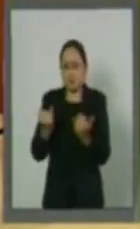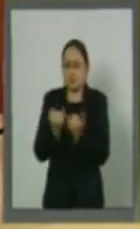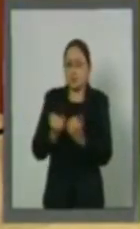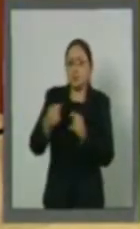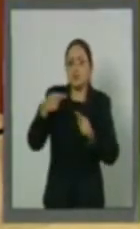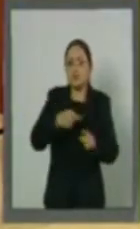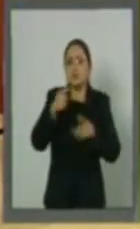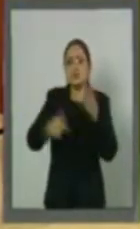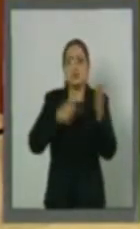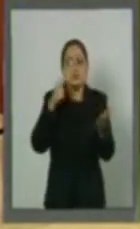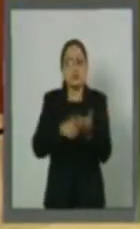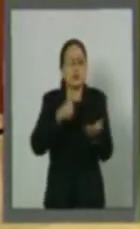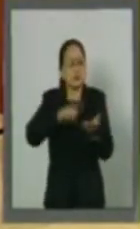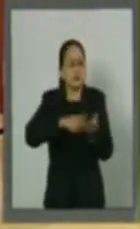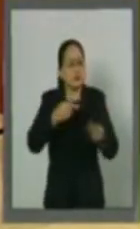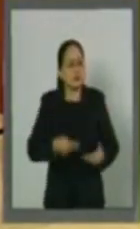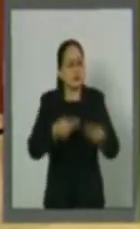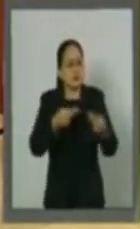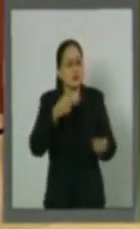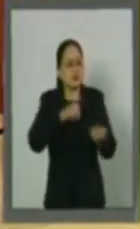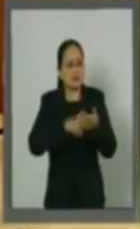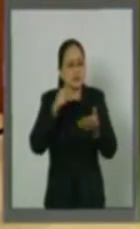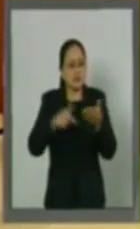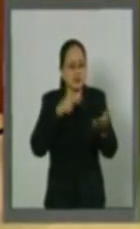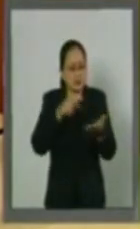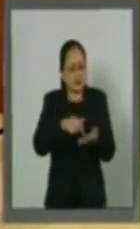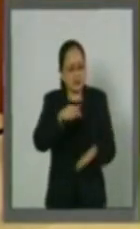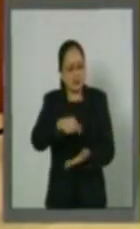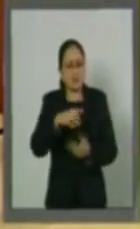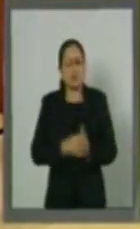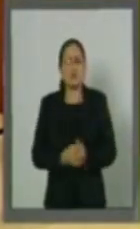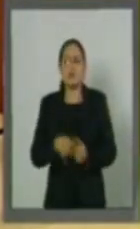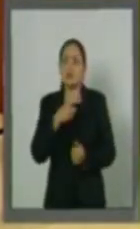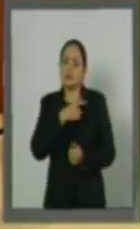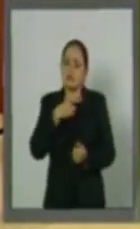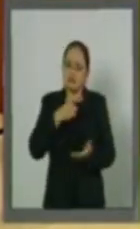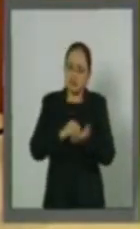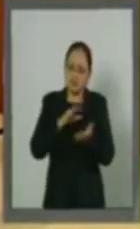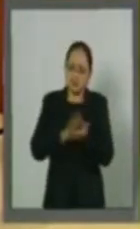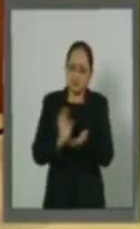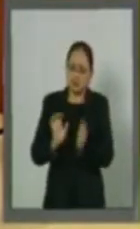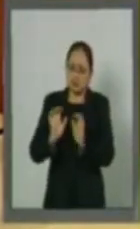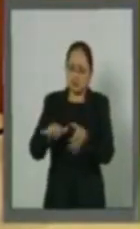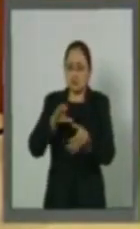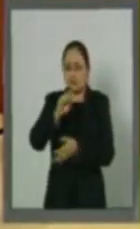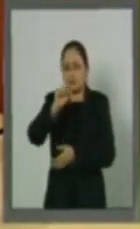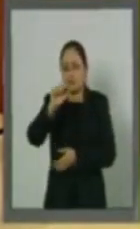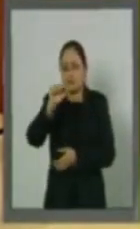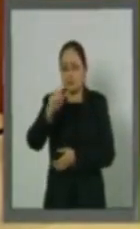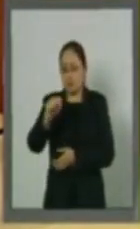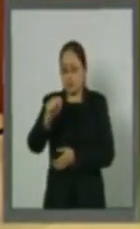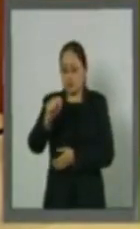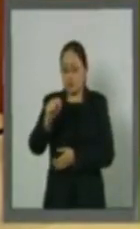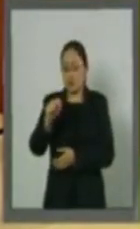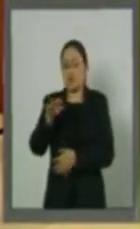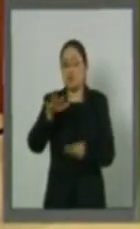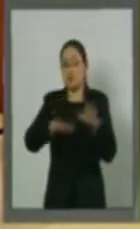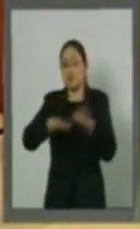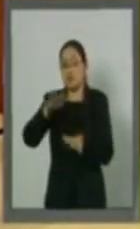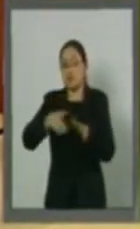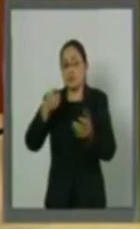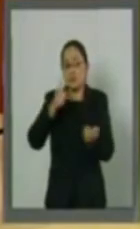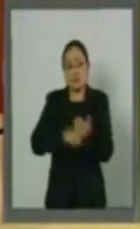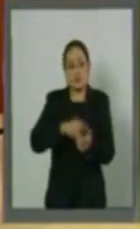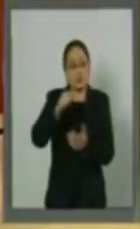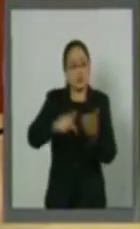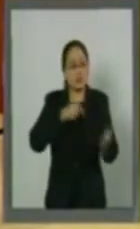que en este caso se deben tener registrados ante el SAT y pues muchos de ellos rentan